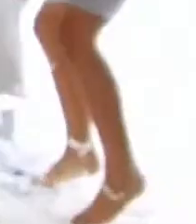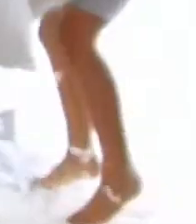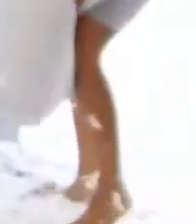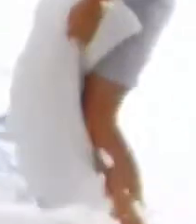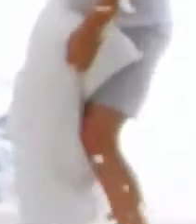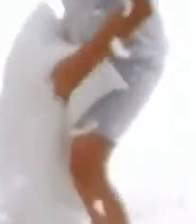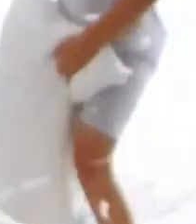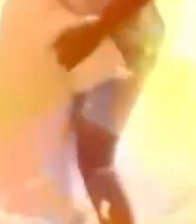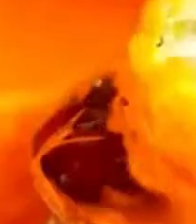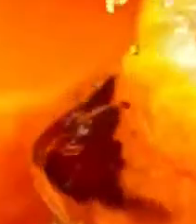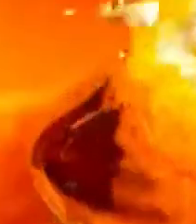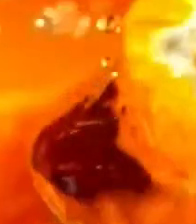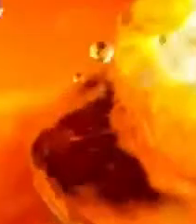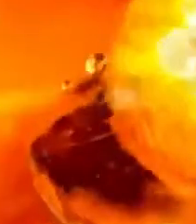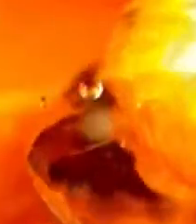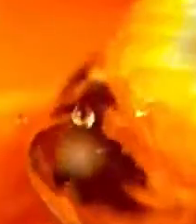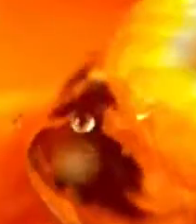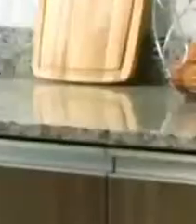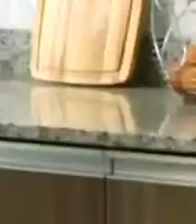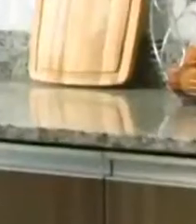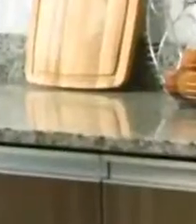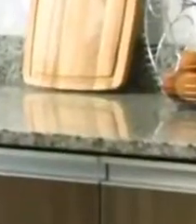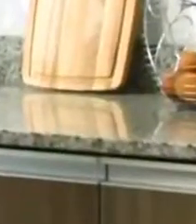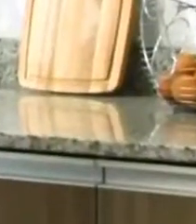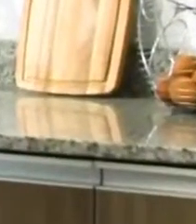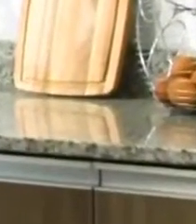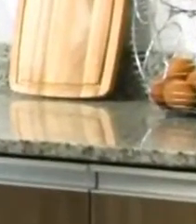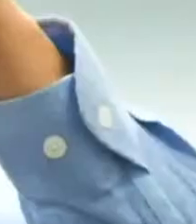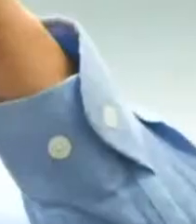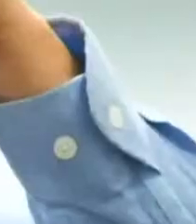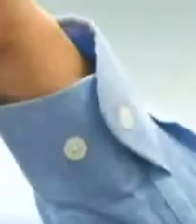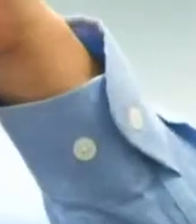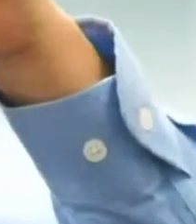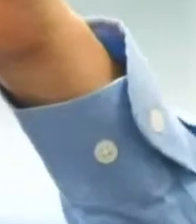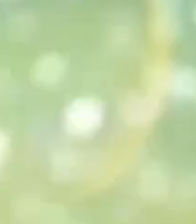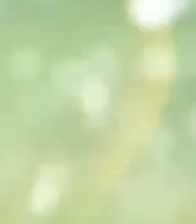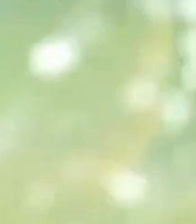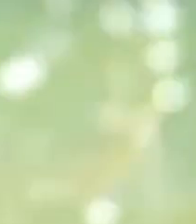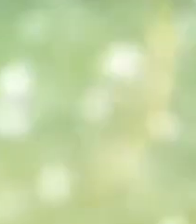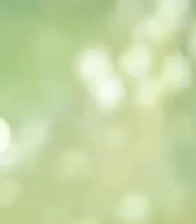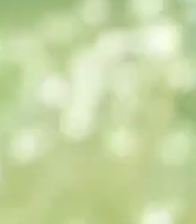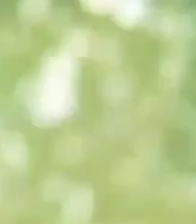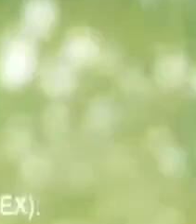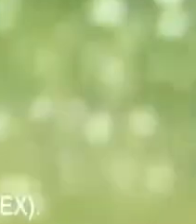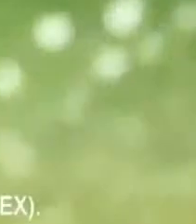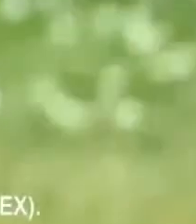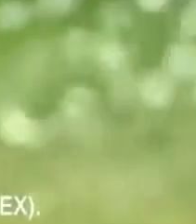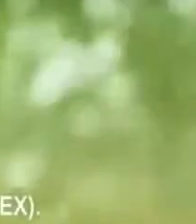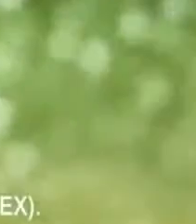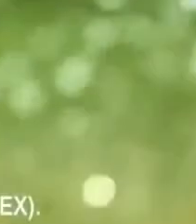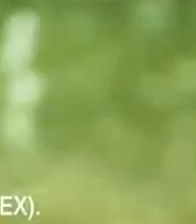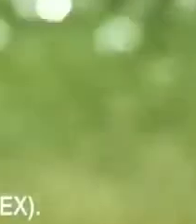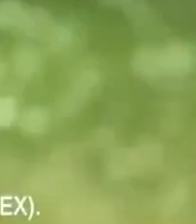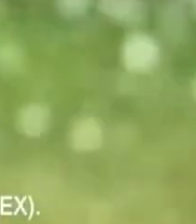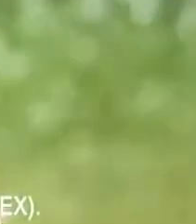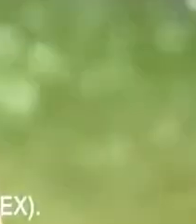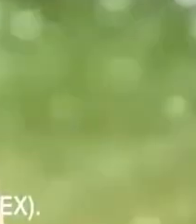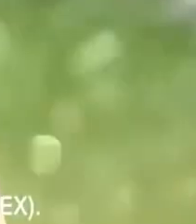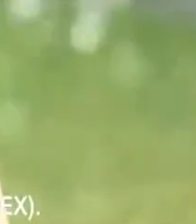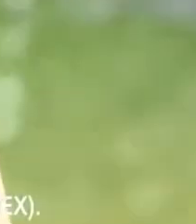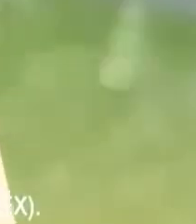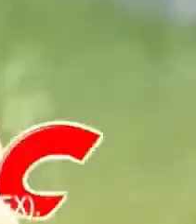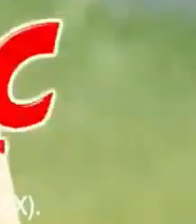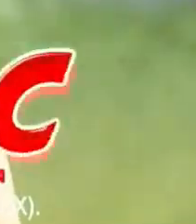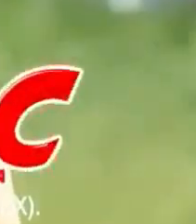Empieza el día con Pulp Naranja, ese sabor que a todos nos encanta. Con dos vasos de Pulp Naranja